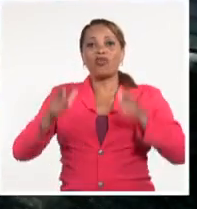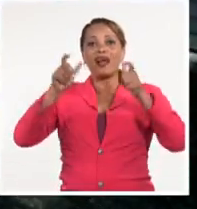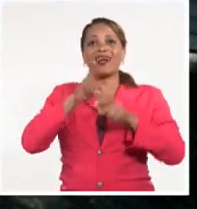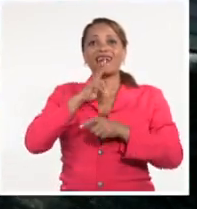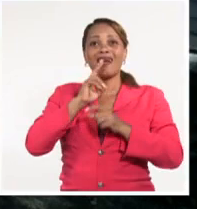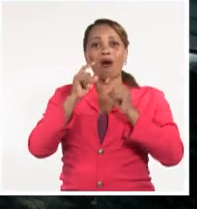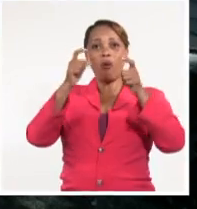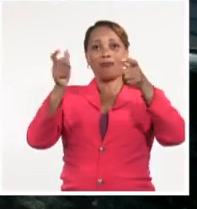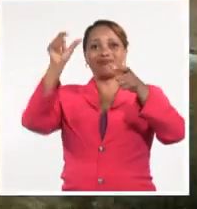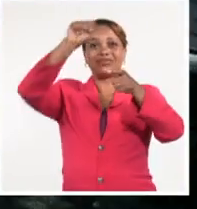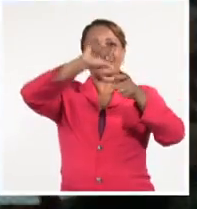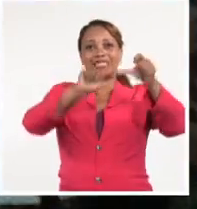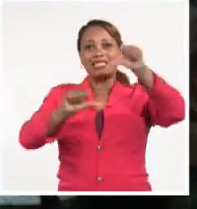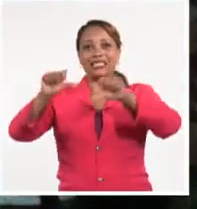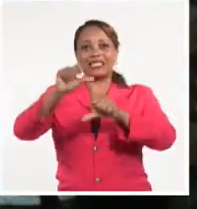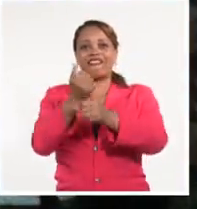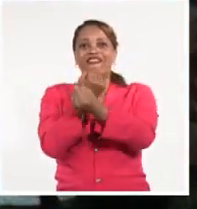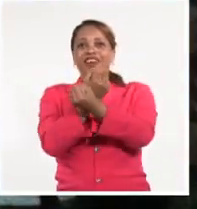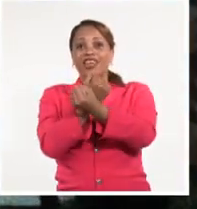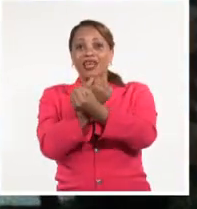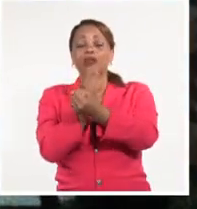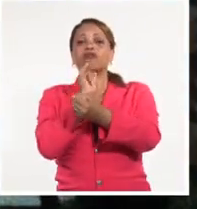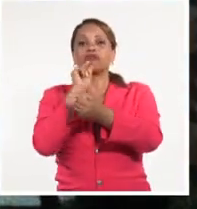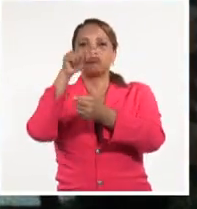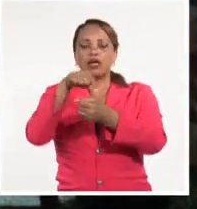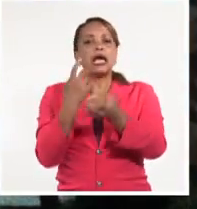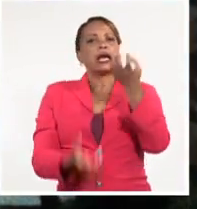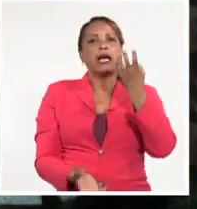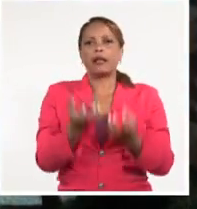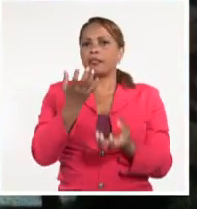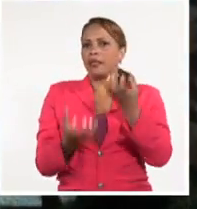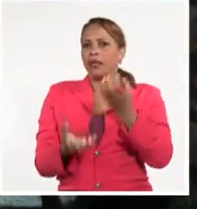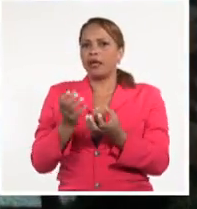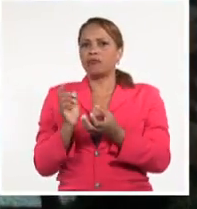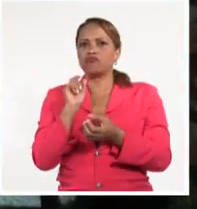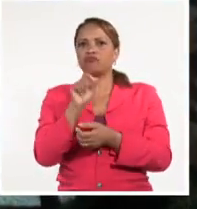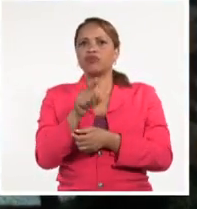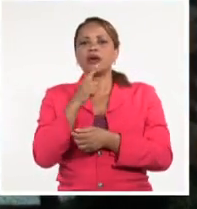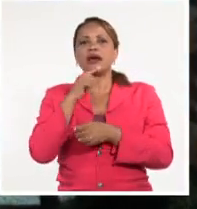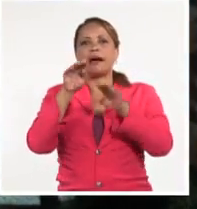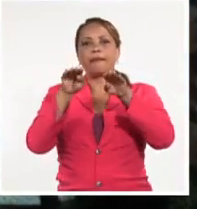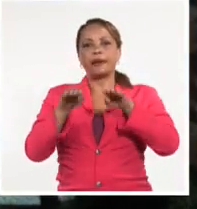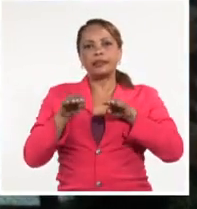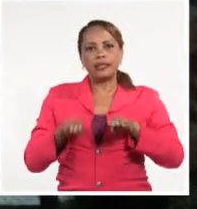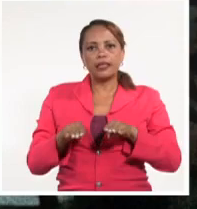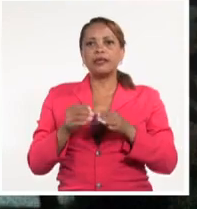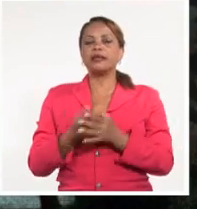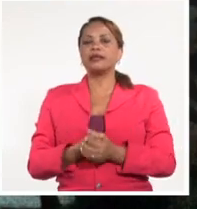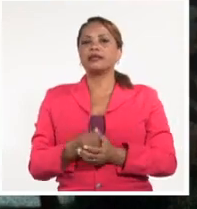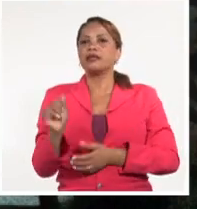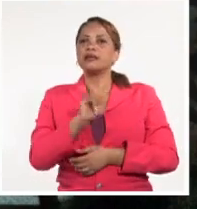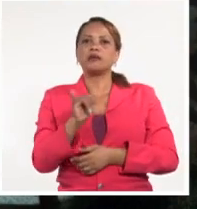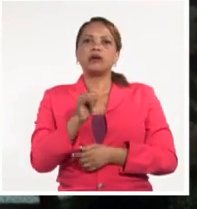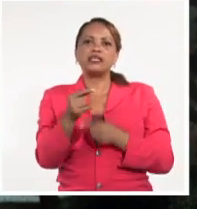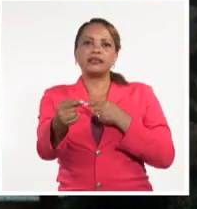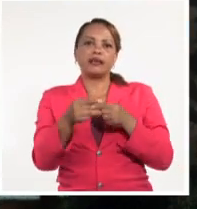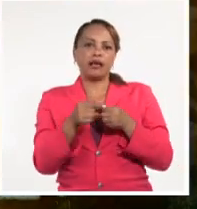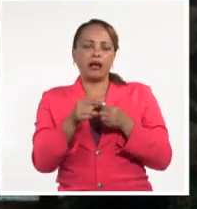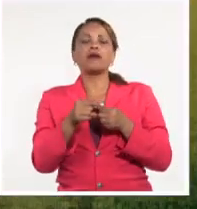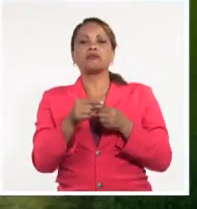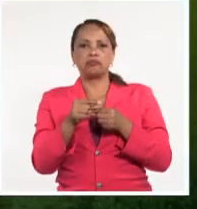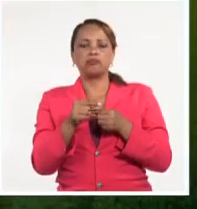por la loma de la mina. Quería dar candela también a los almacenes que quedan cerca de ahí.